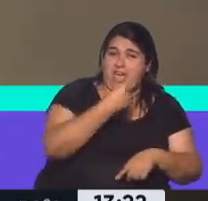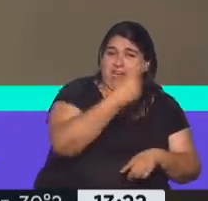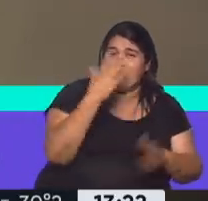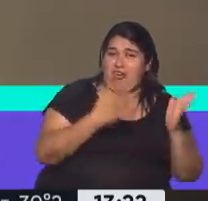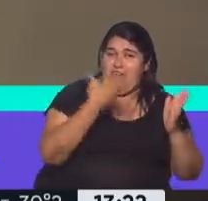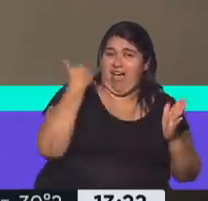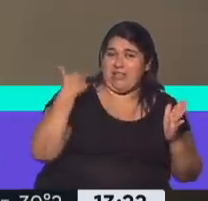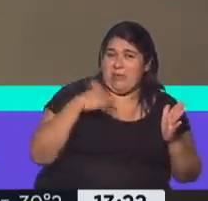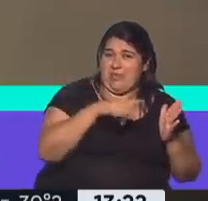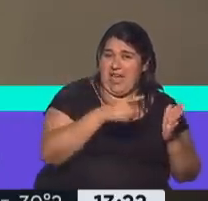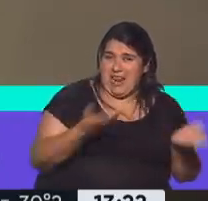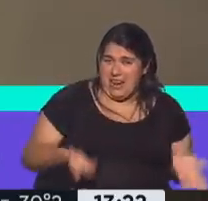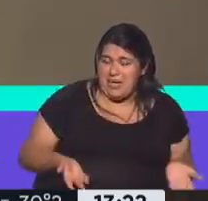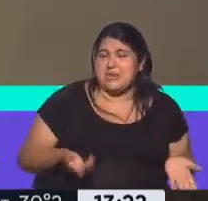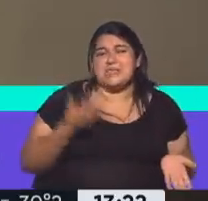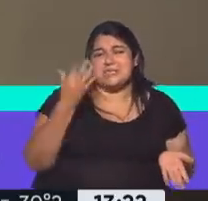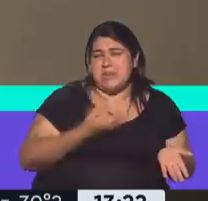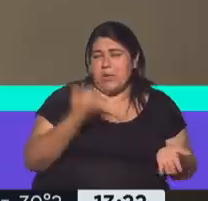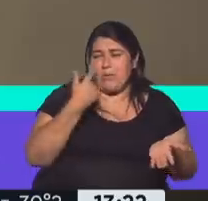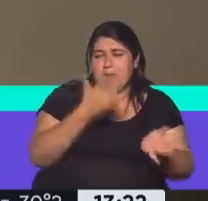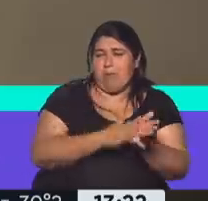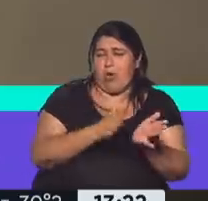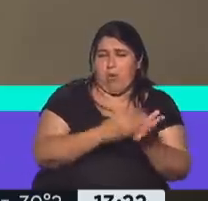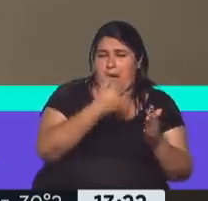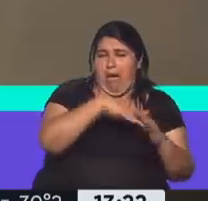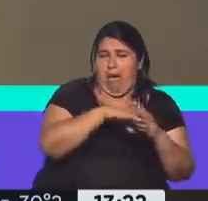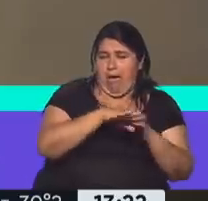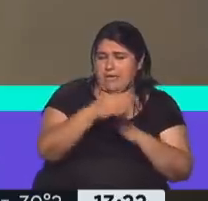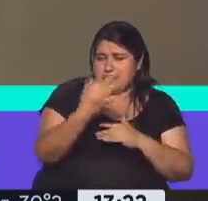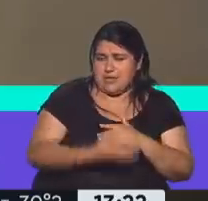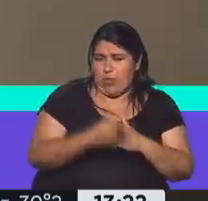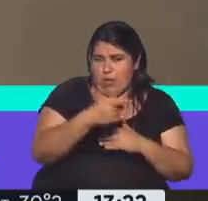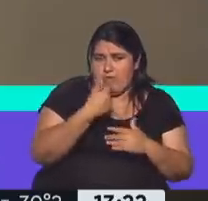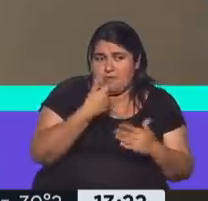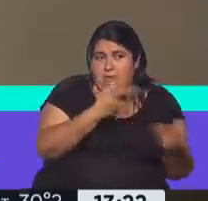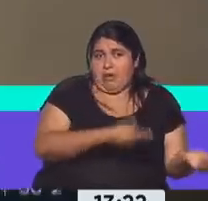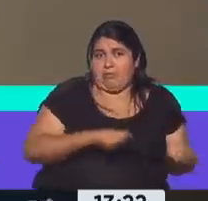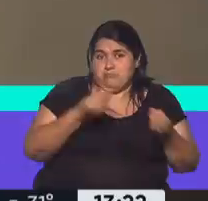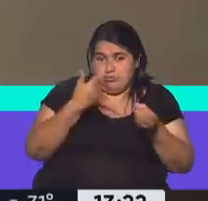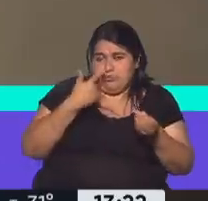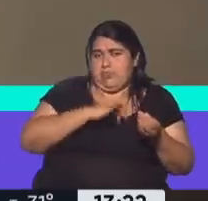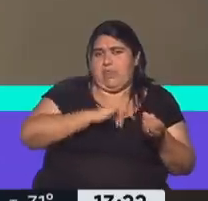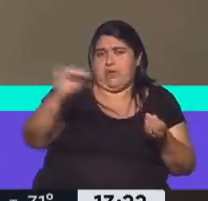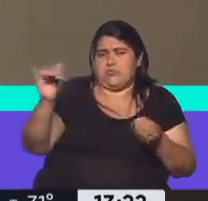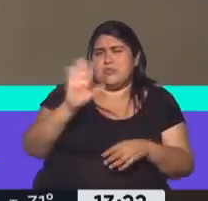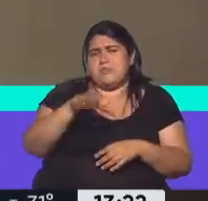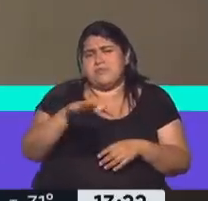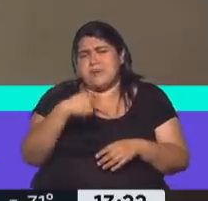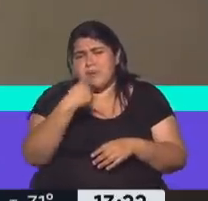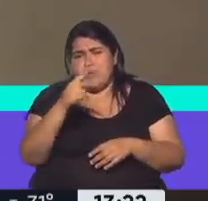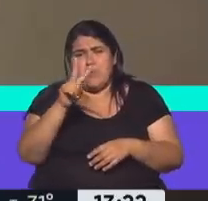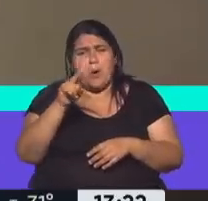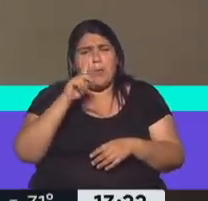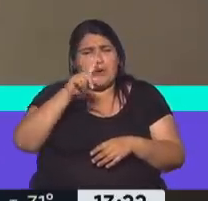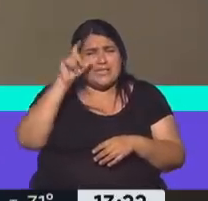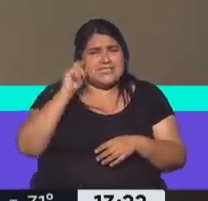pero seguramente deben ser muchas si no haríamos este tipo de denuncias, ¿no? ¿Lo sorprendió que Villegas haya hablado de tener una gestapo